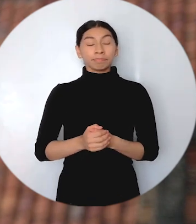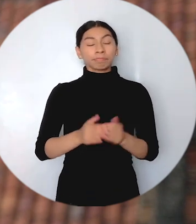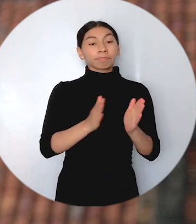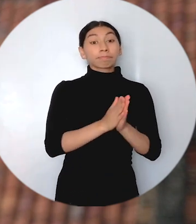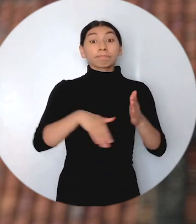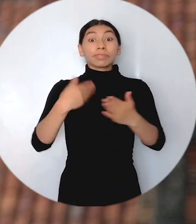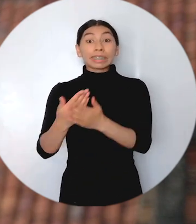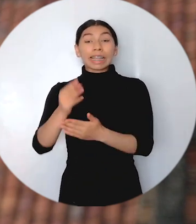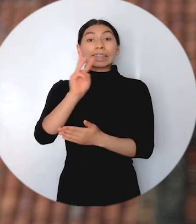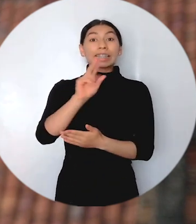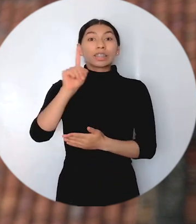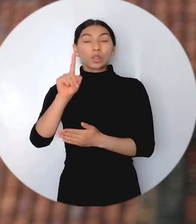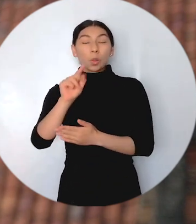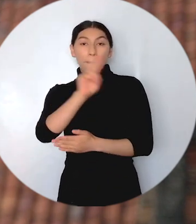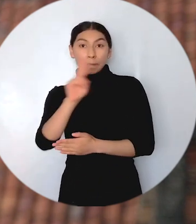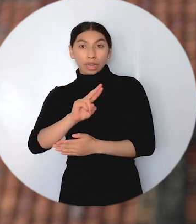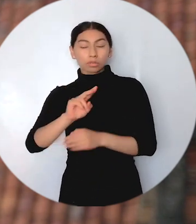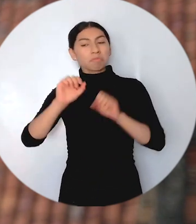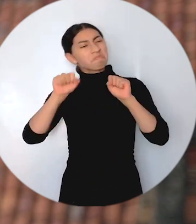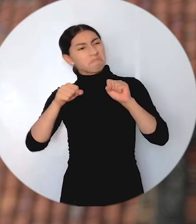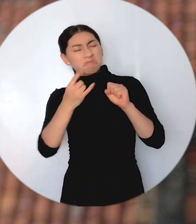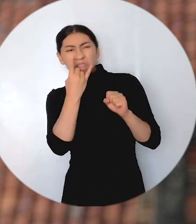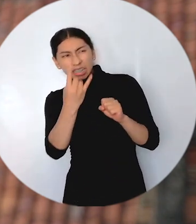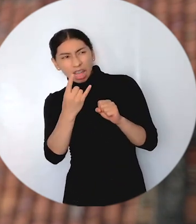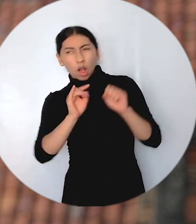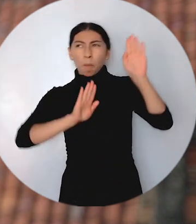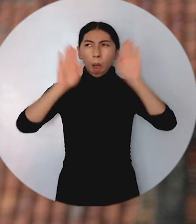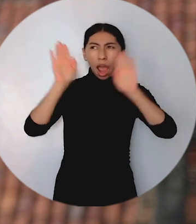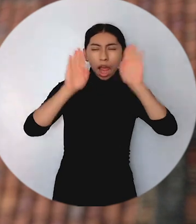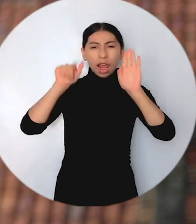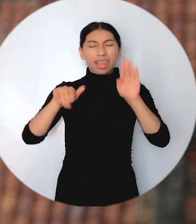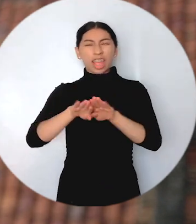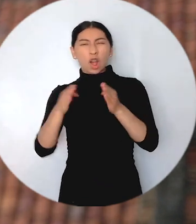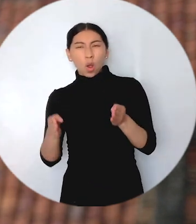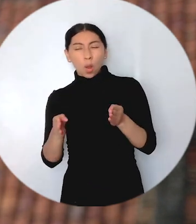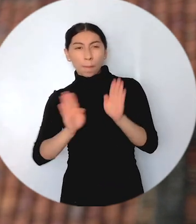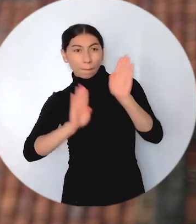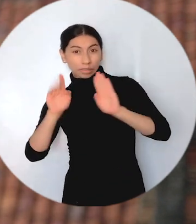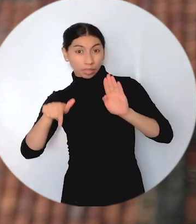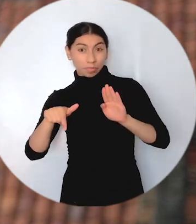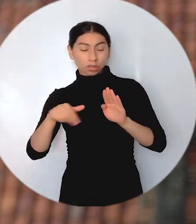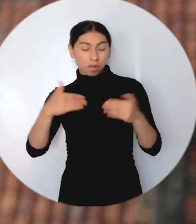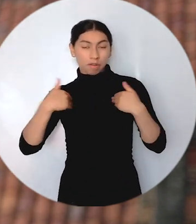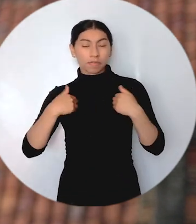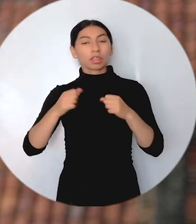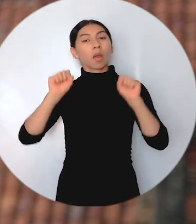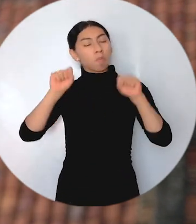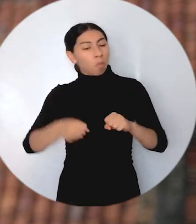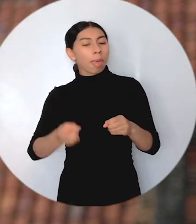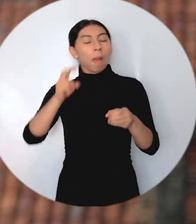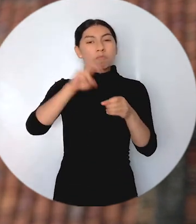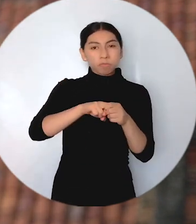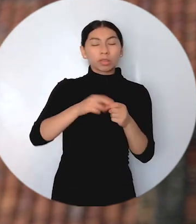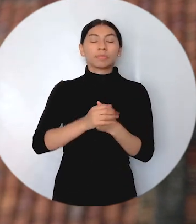Hasta el 31 de marzo, las personas interesadas en participar de la elección de los integrantes de las Mesas de Participación Efectiva de Víctimas podrán inscribirse para el